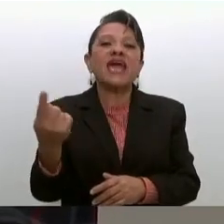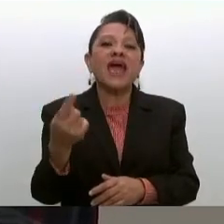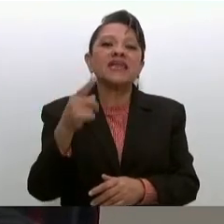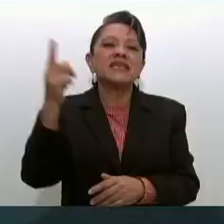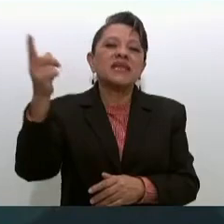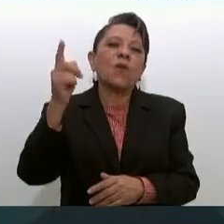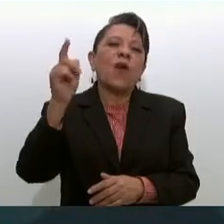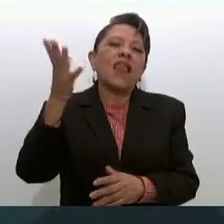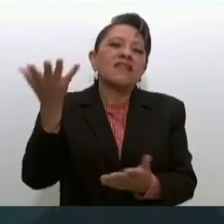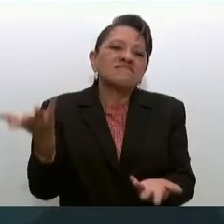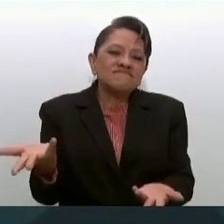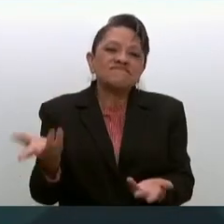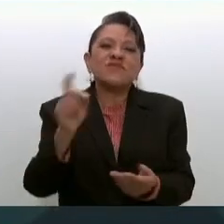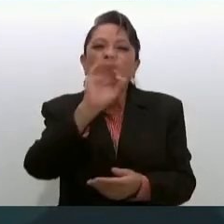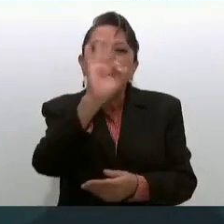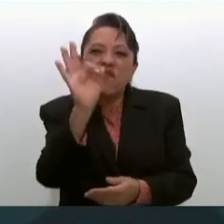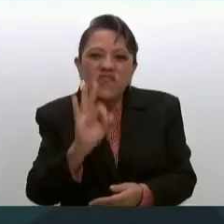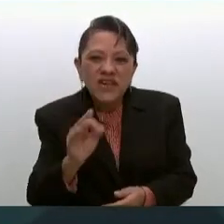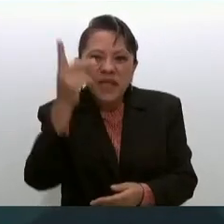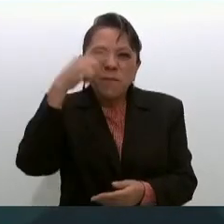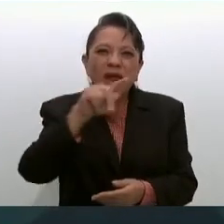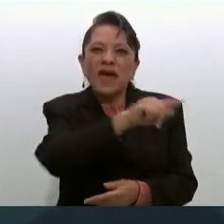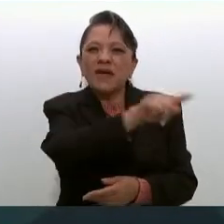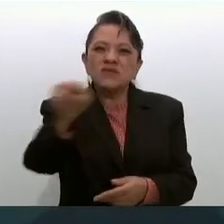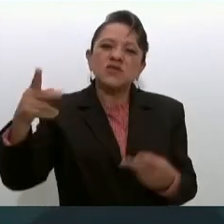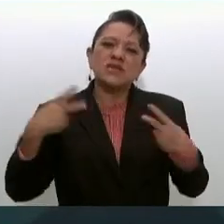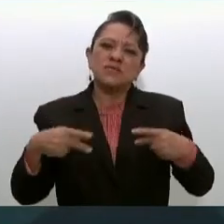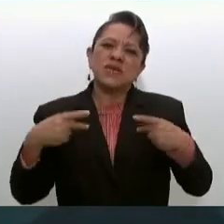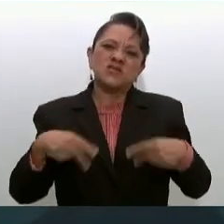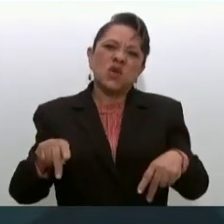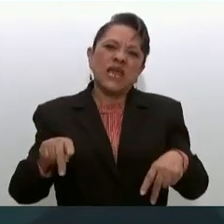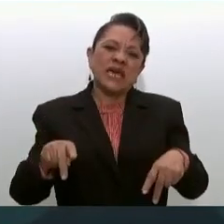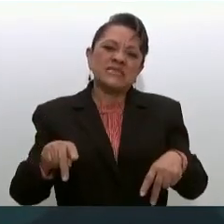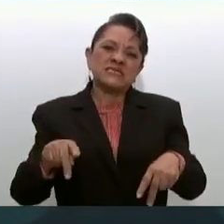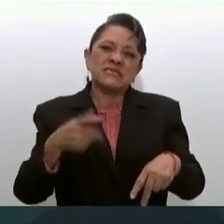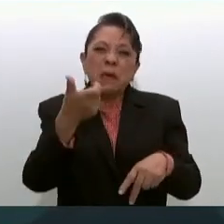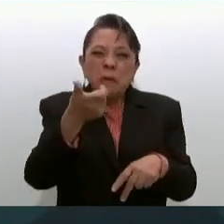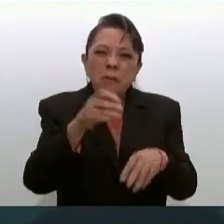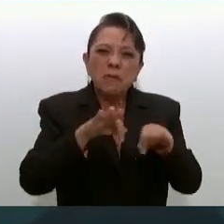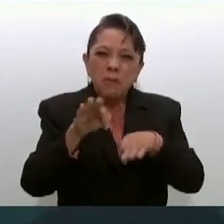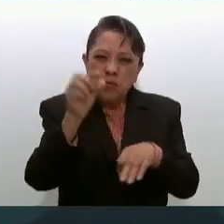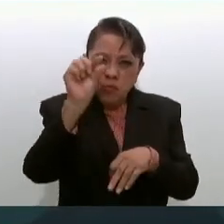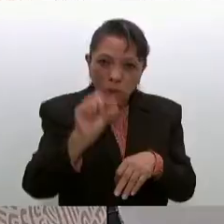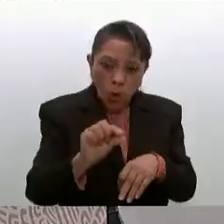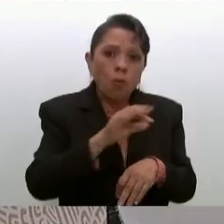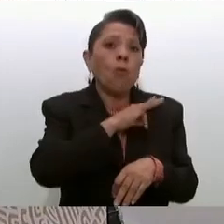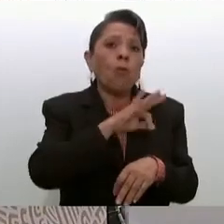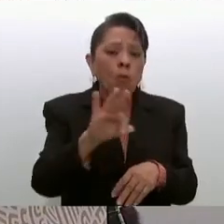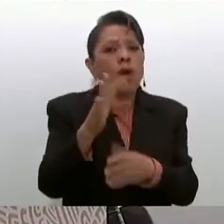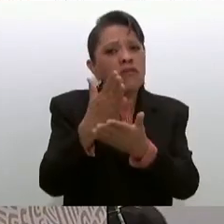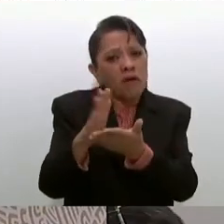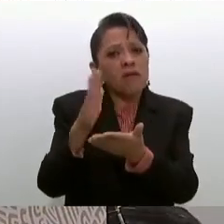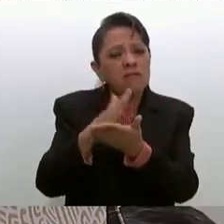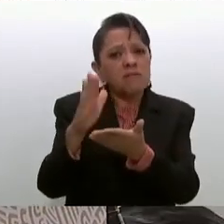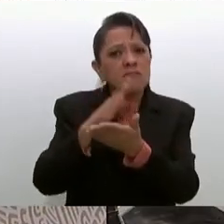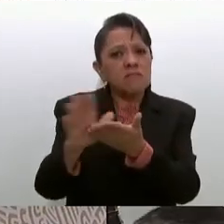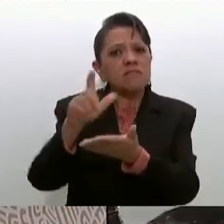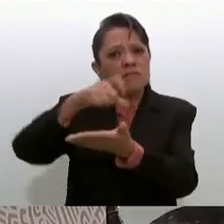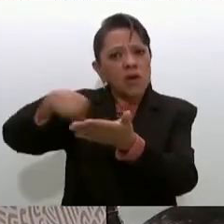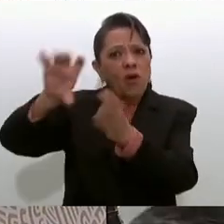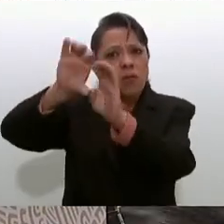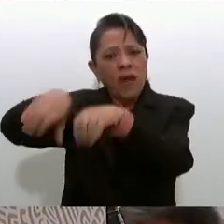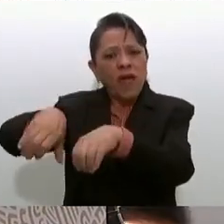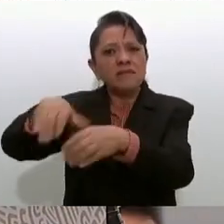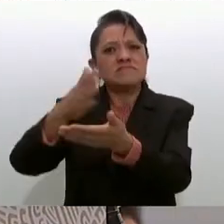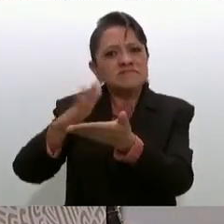social que la gente con menos recursos económicos pueda tener una vivienda